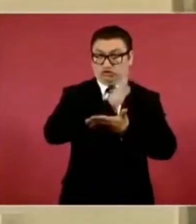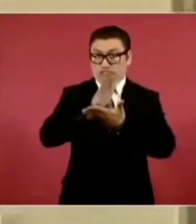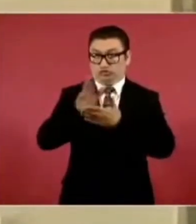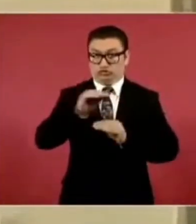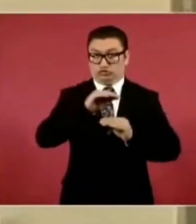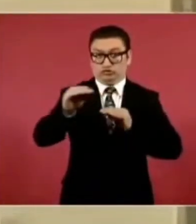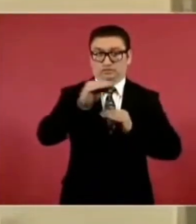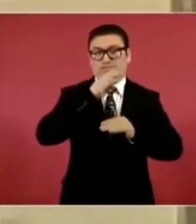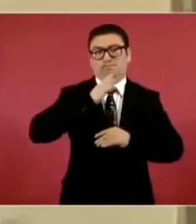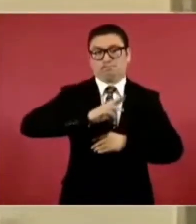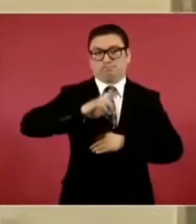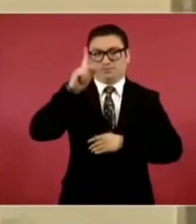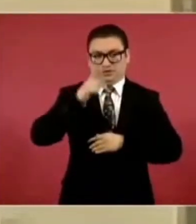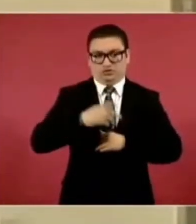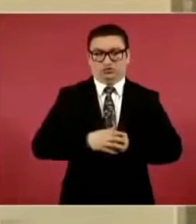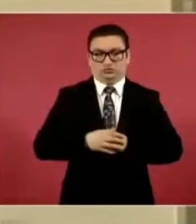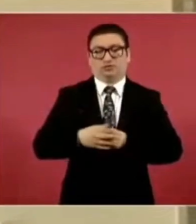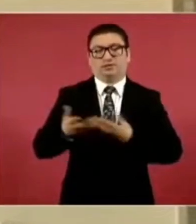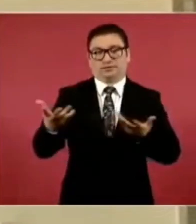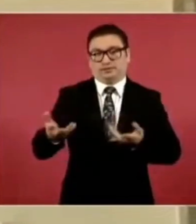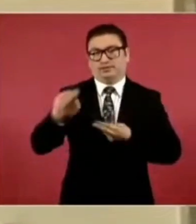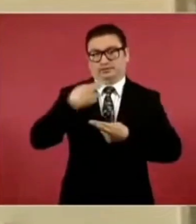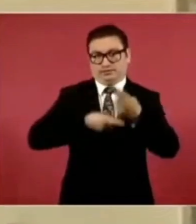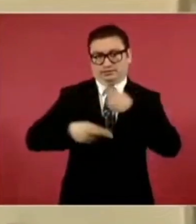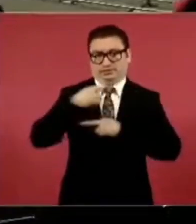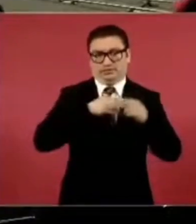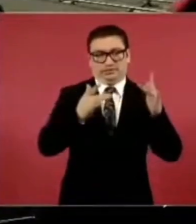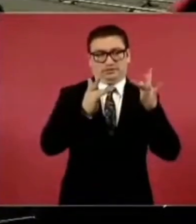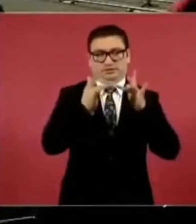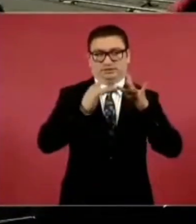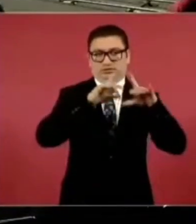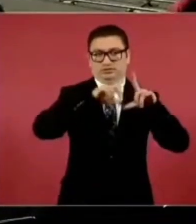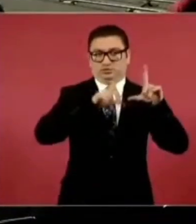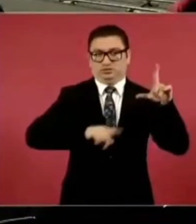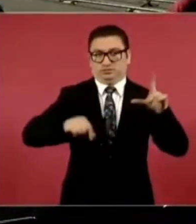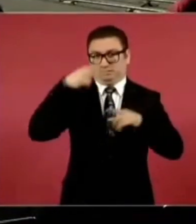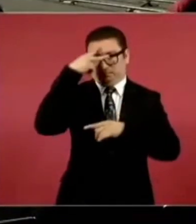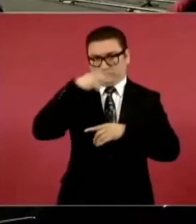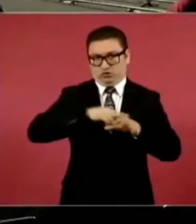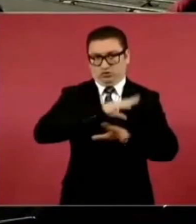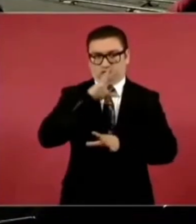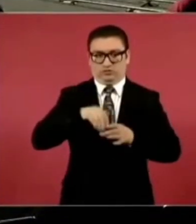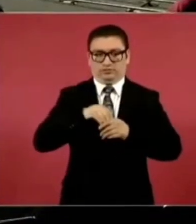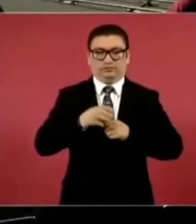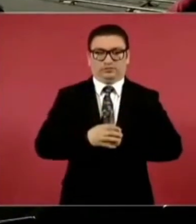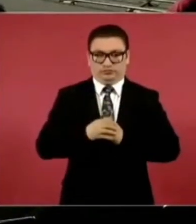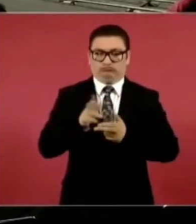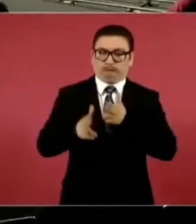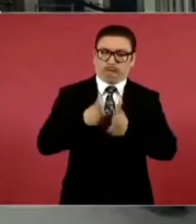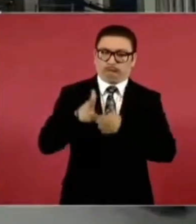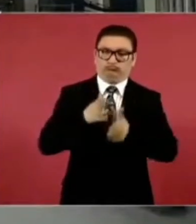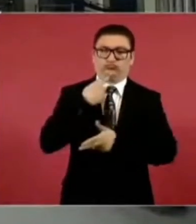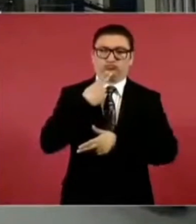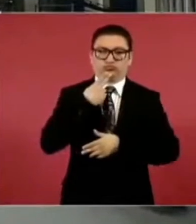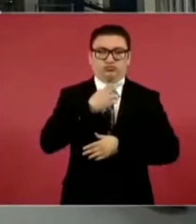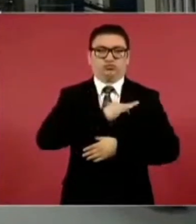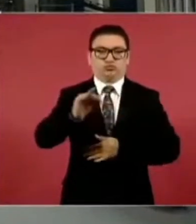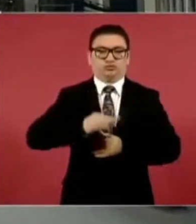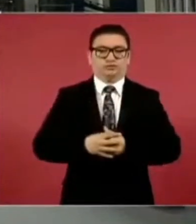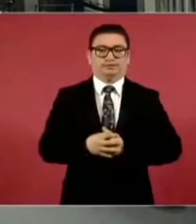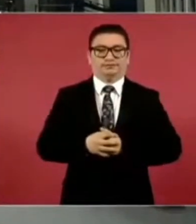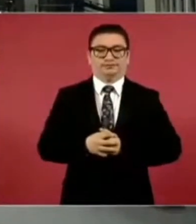y volver a comunicar a todo México por ferrocarril este es